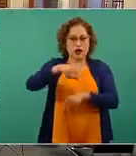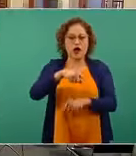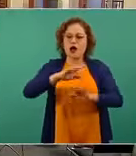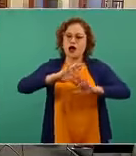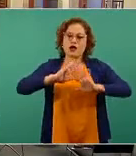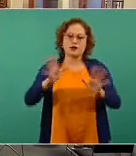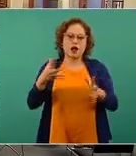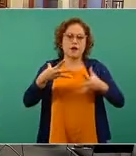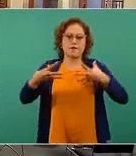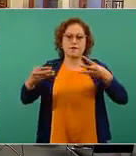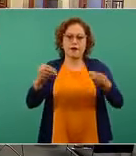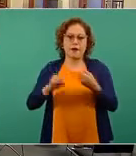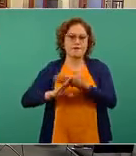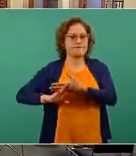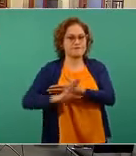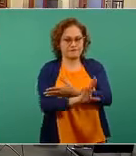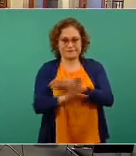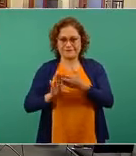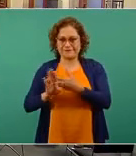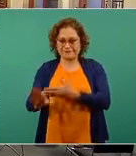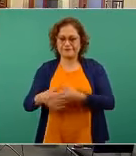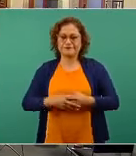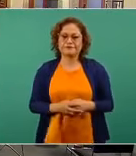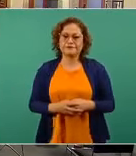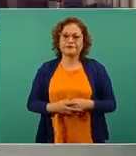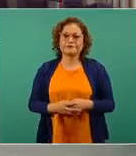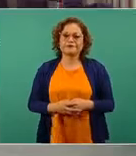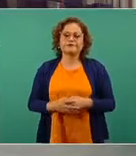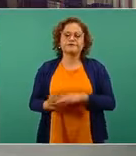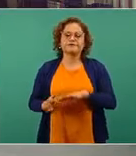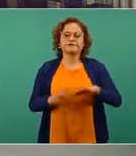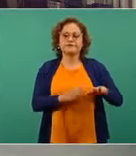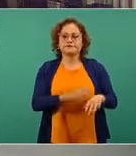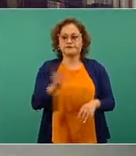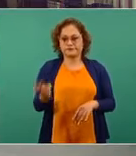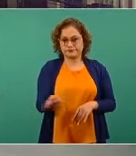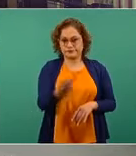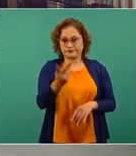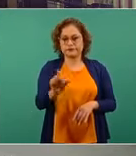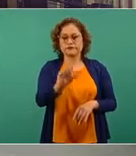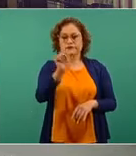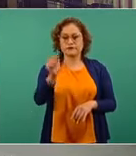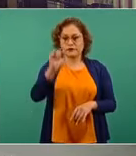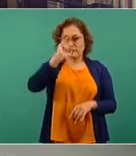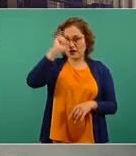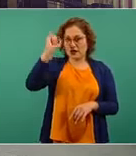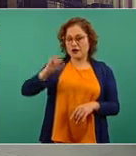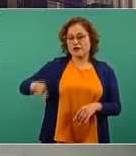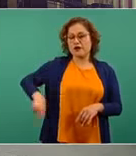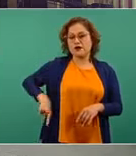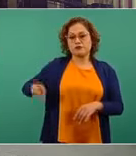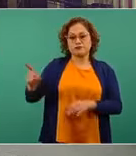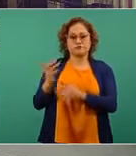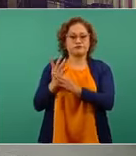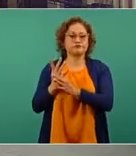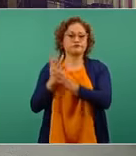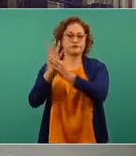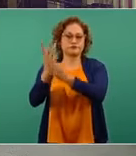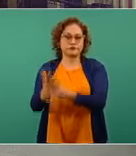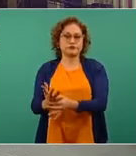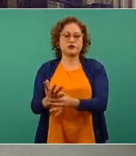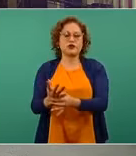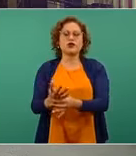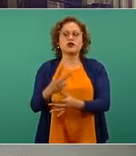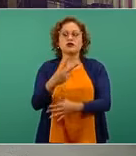Gracias, doctor. Y mi segunda pregunta sería, la jefa de gobierno dijo que alrededor de 280 mil adultos